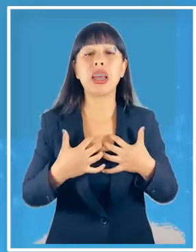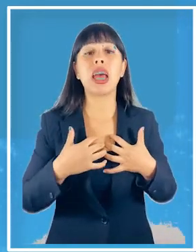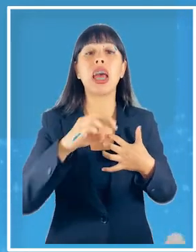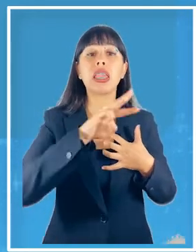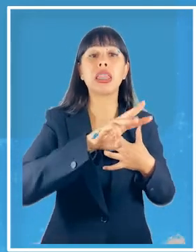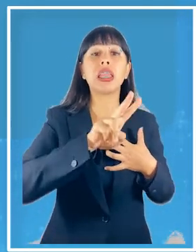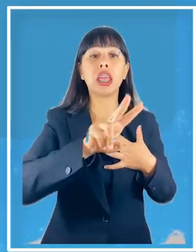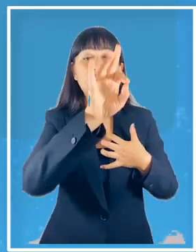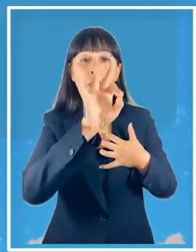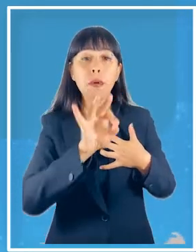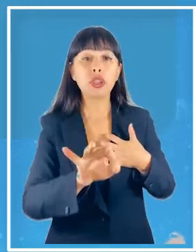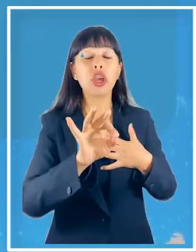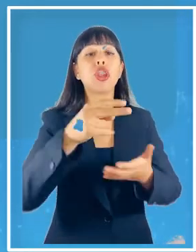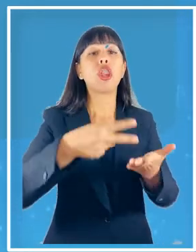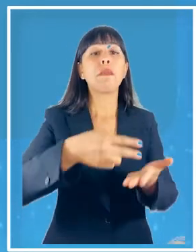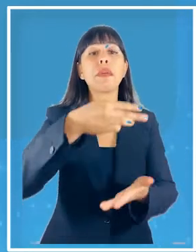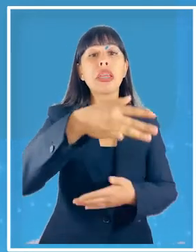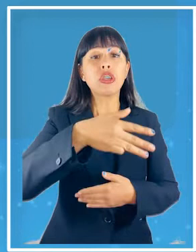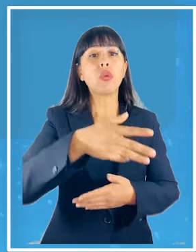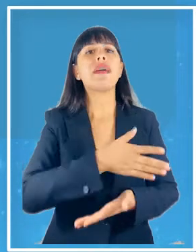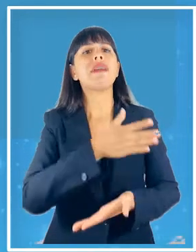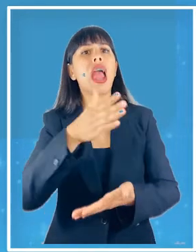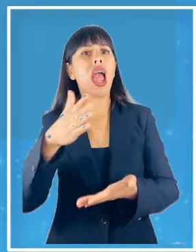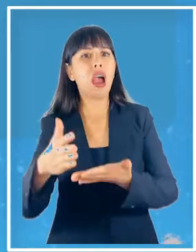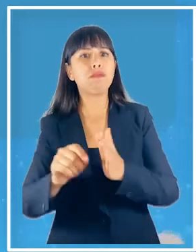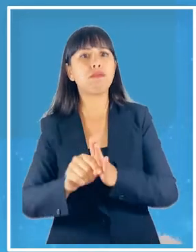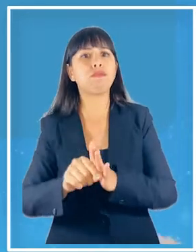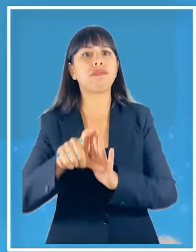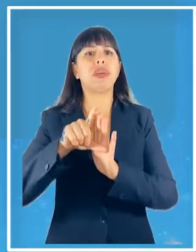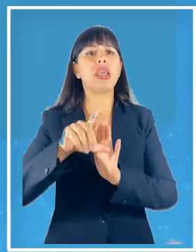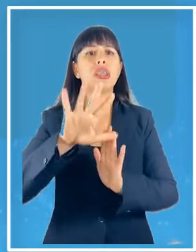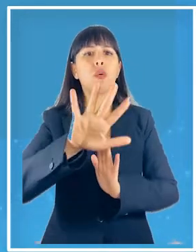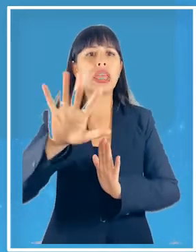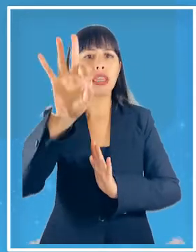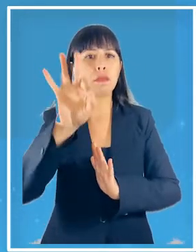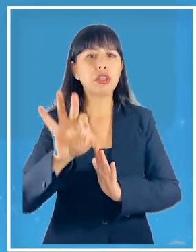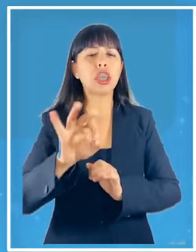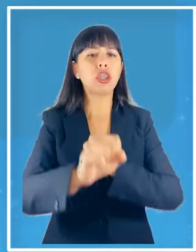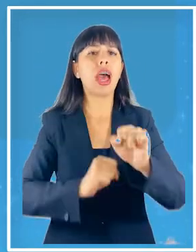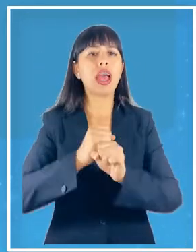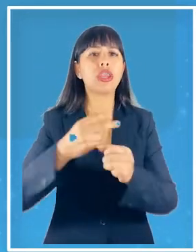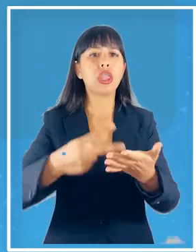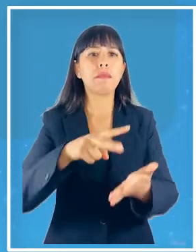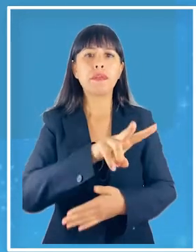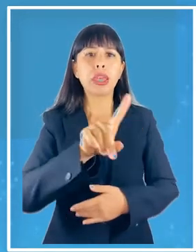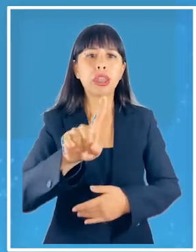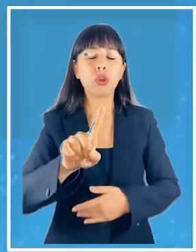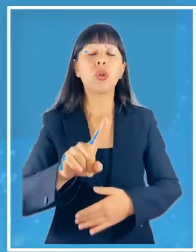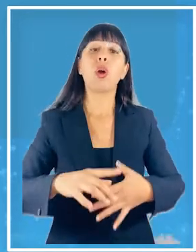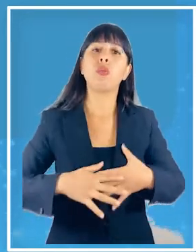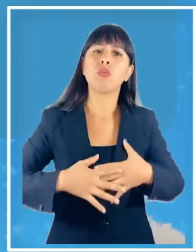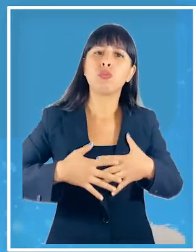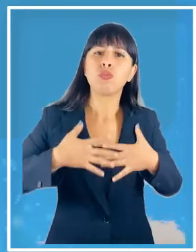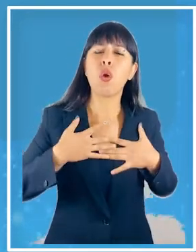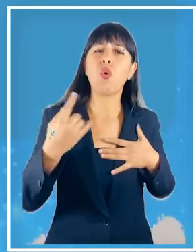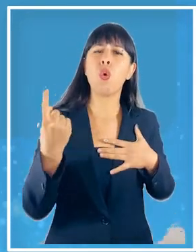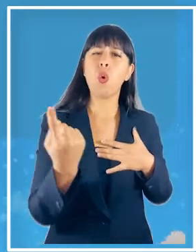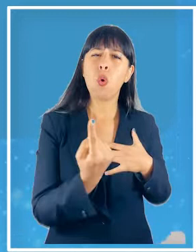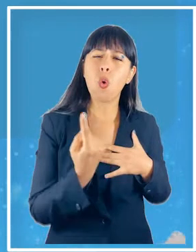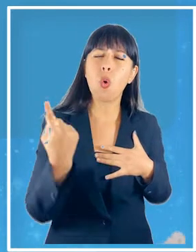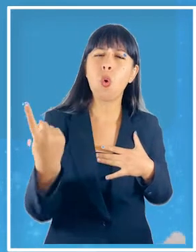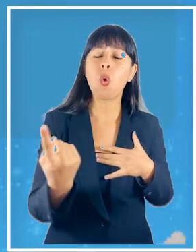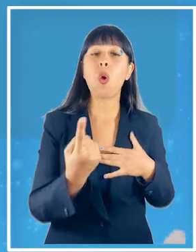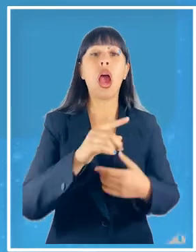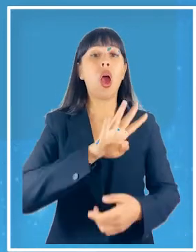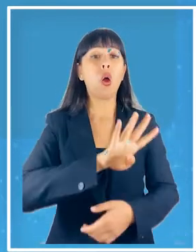en el 2019 a un 55% en el año 2021 el sentimiento de soledad